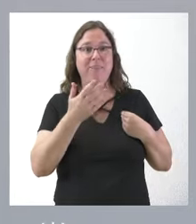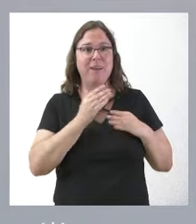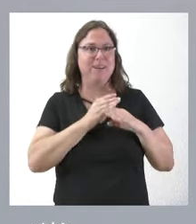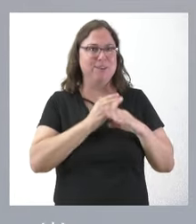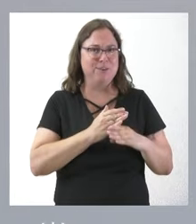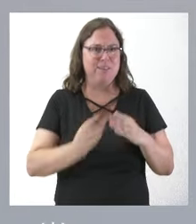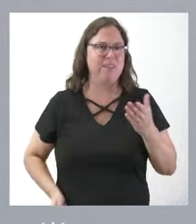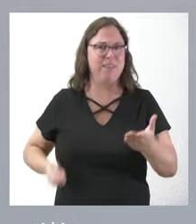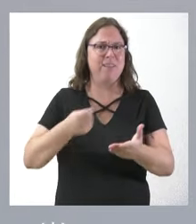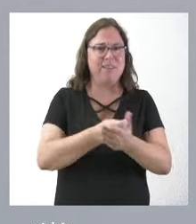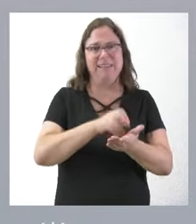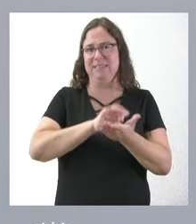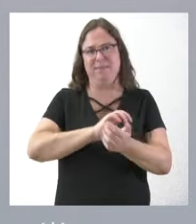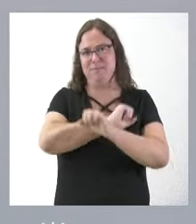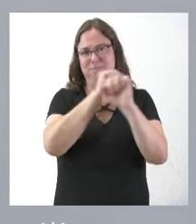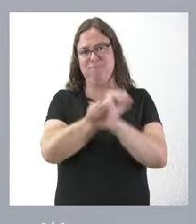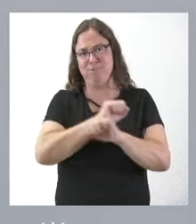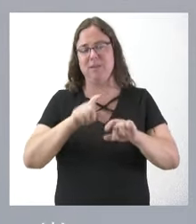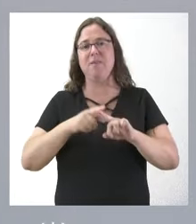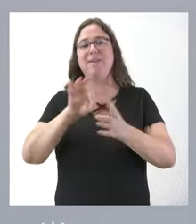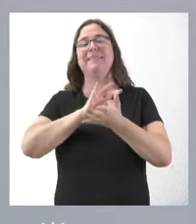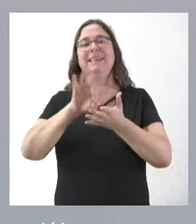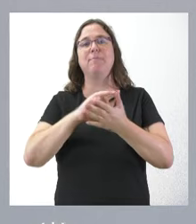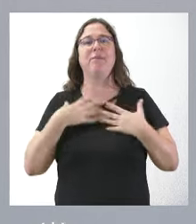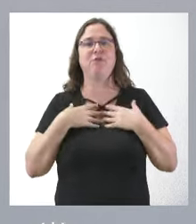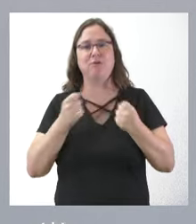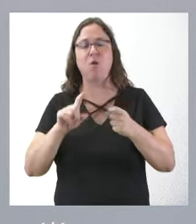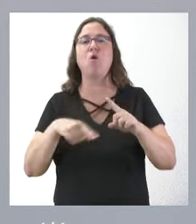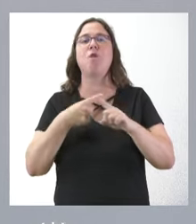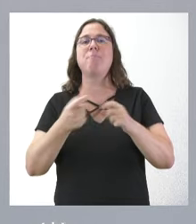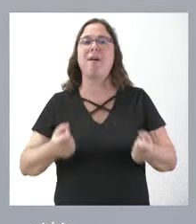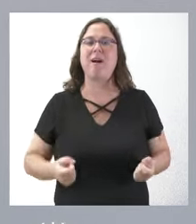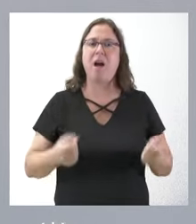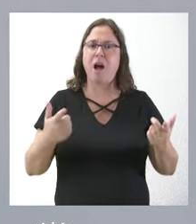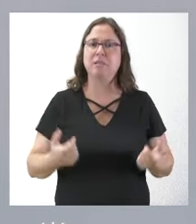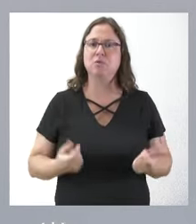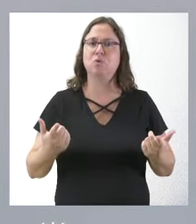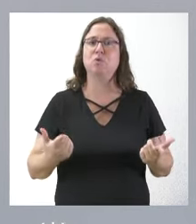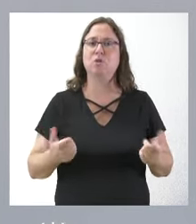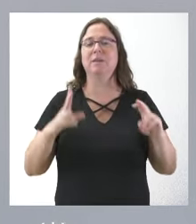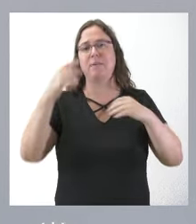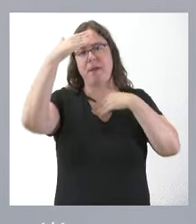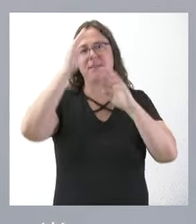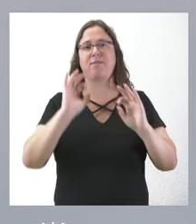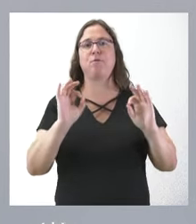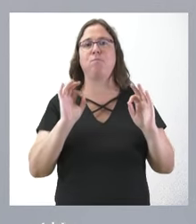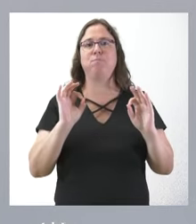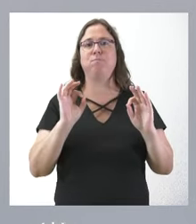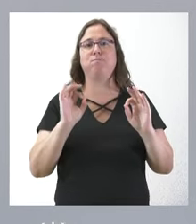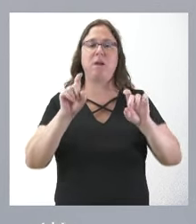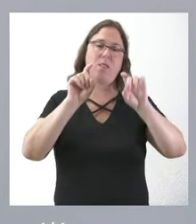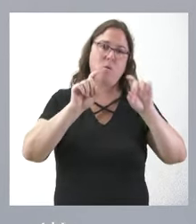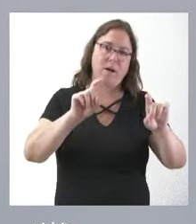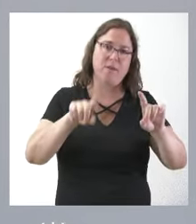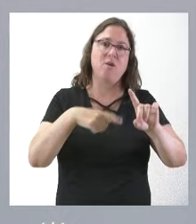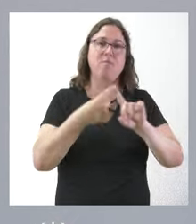para financiar estos servicios y, a la vez, prestar el servicio de salud y prestar los gastos en asistencia educativa